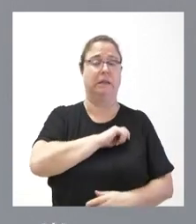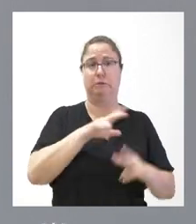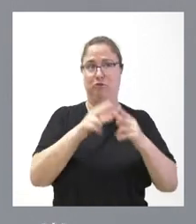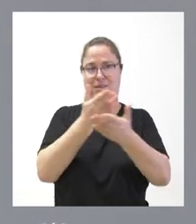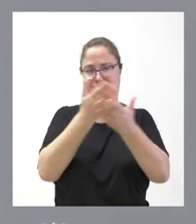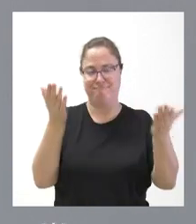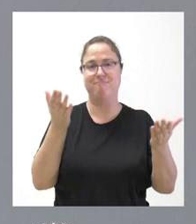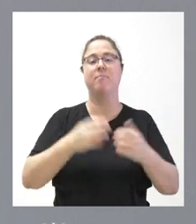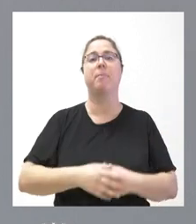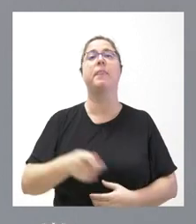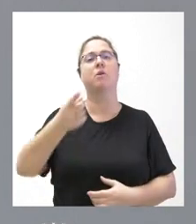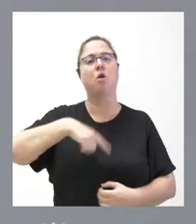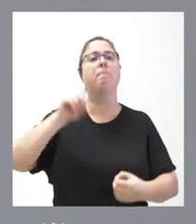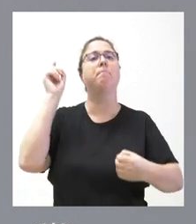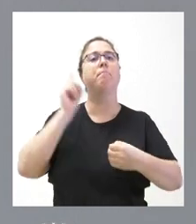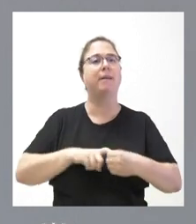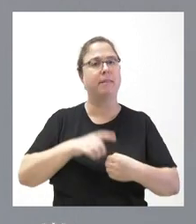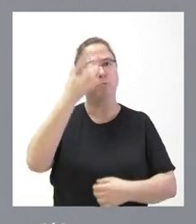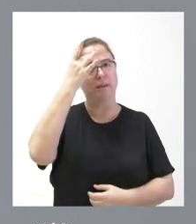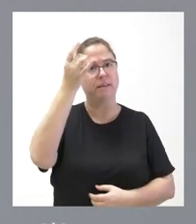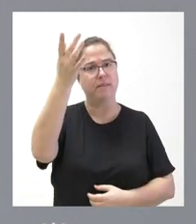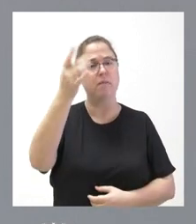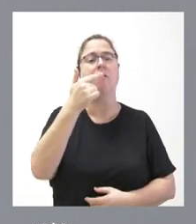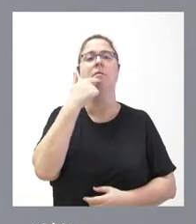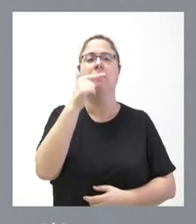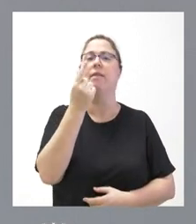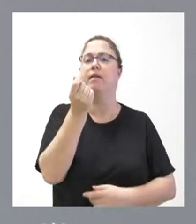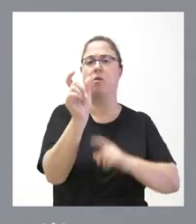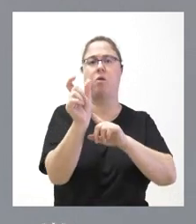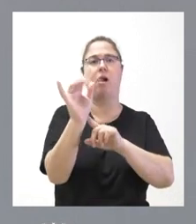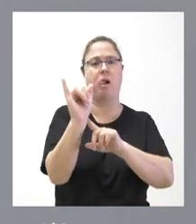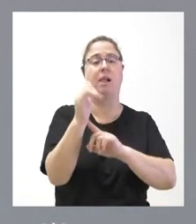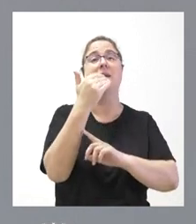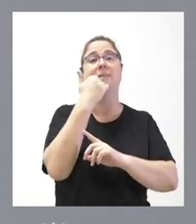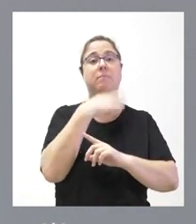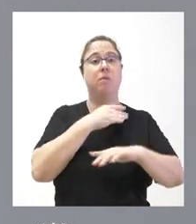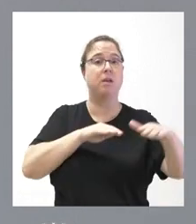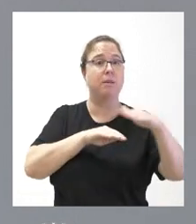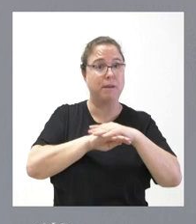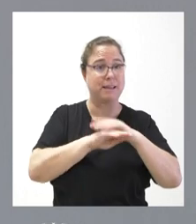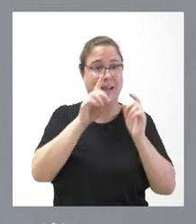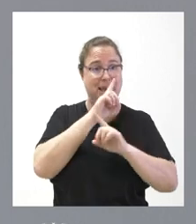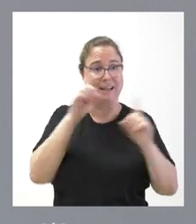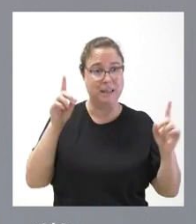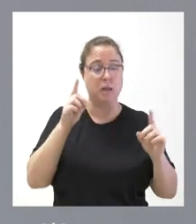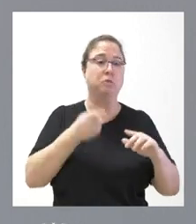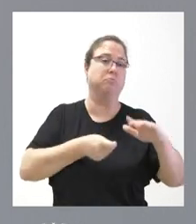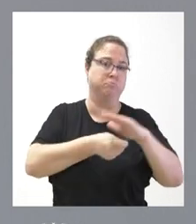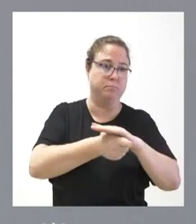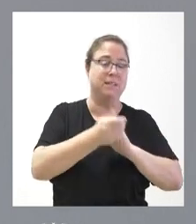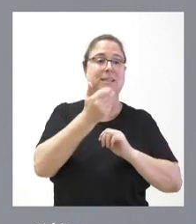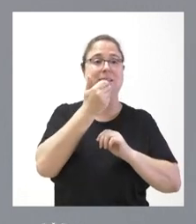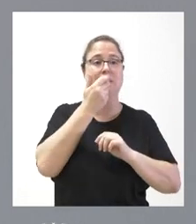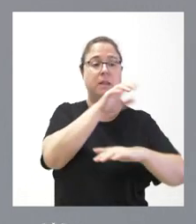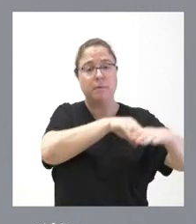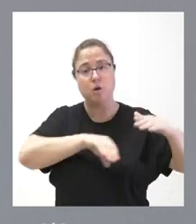y nosotros participamos de esa iniciativa. Esas cantidades están allí. Si se pueden invertir este año, se invertirán. Si hubiera que destinar las